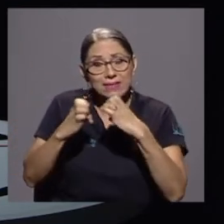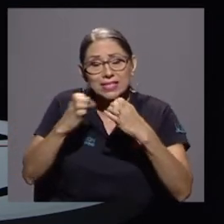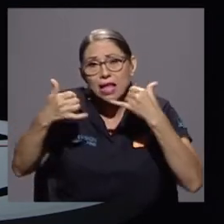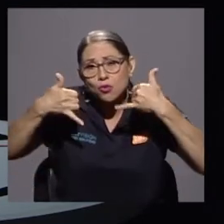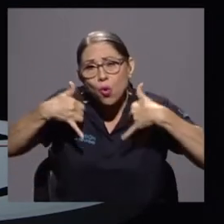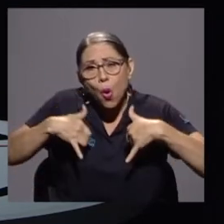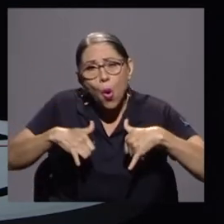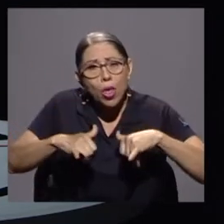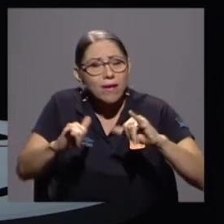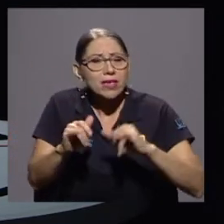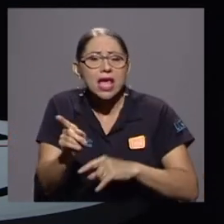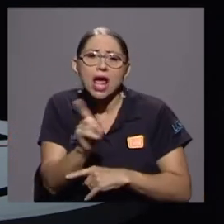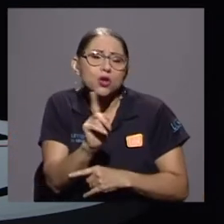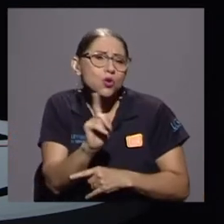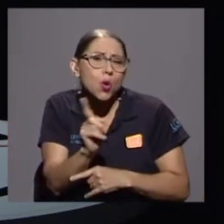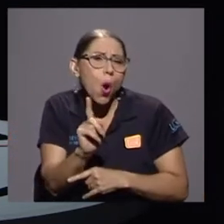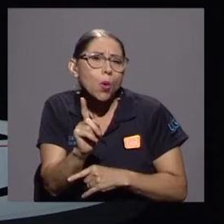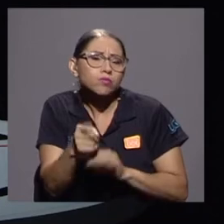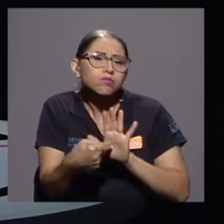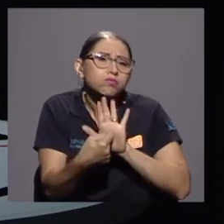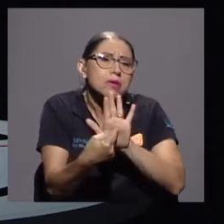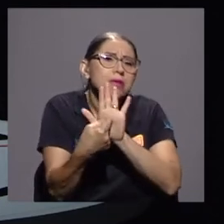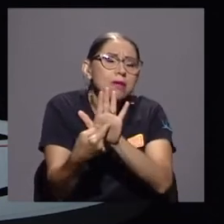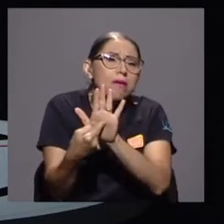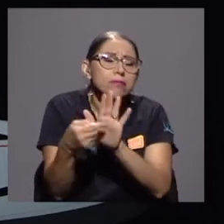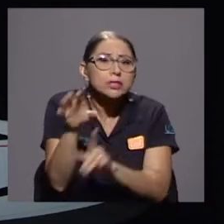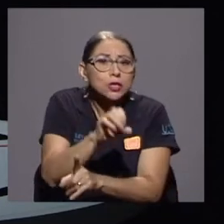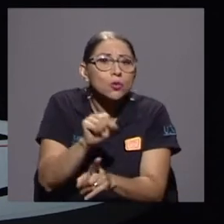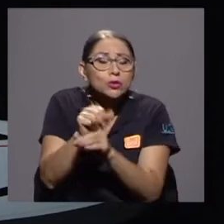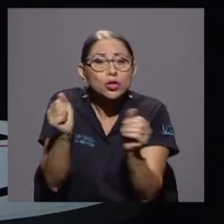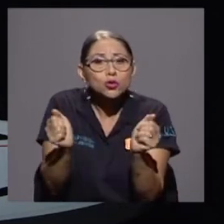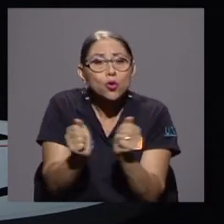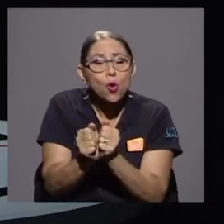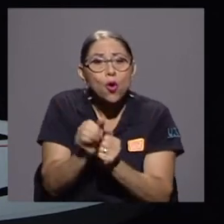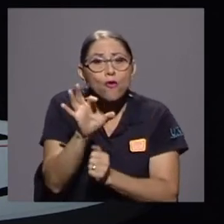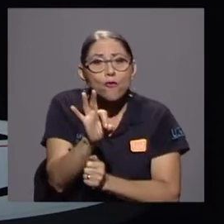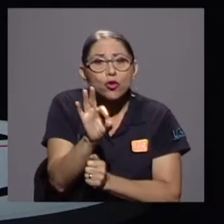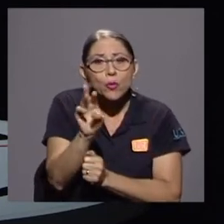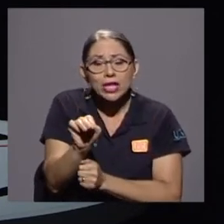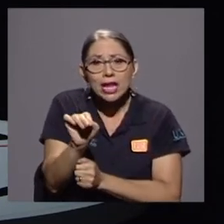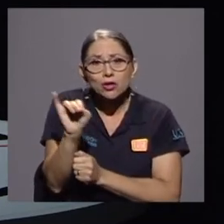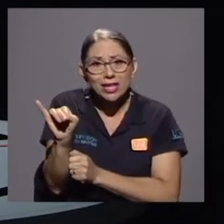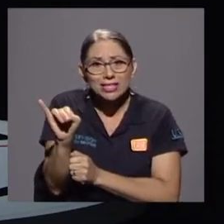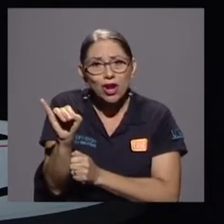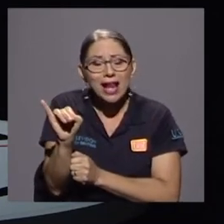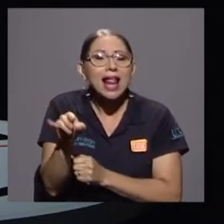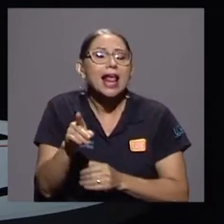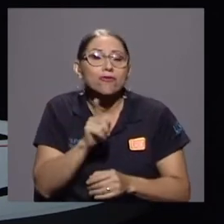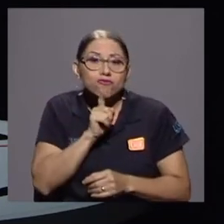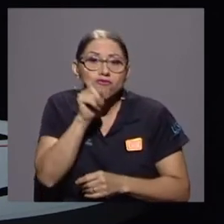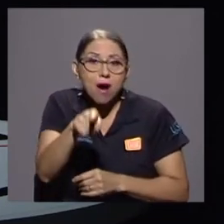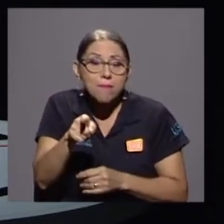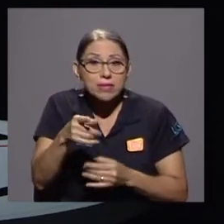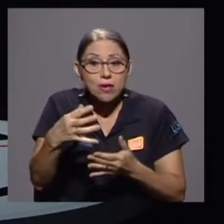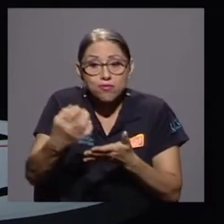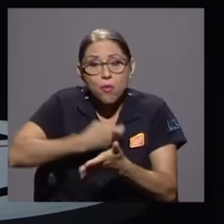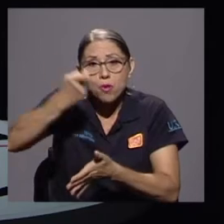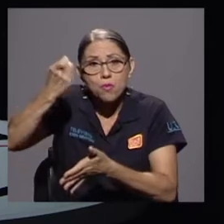de repente no nos ofrecía un escenario del Fondo Monetario Internacional, lo cierto es que los impuestos han